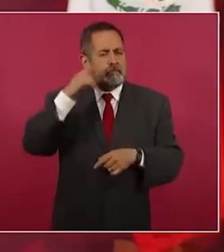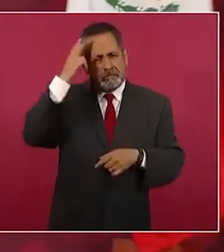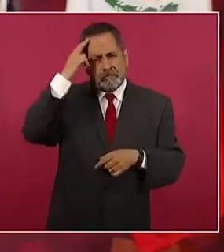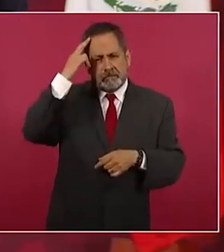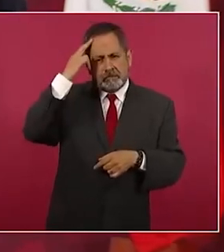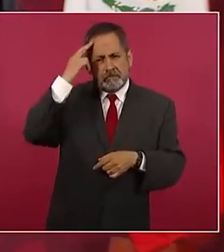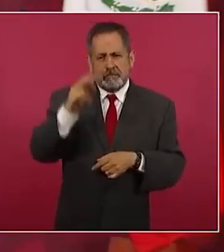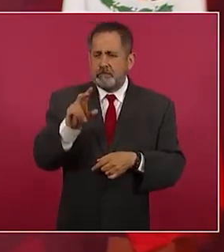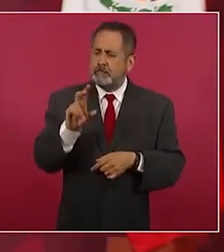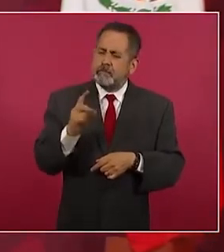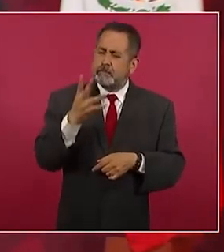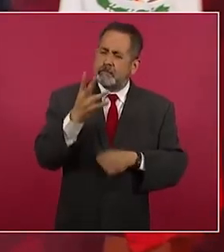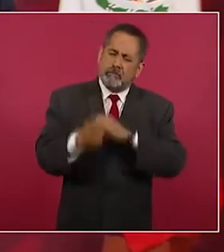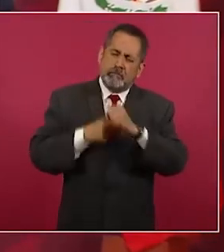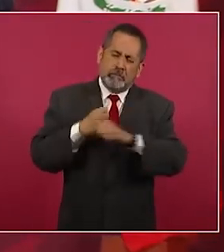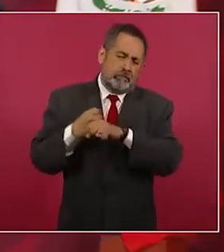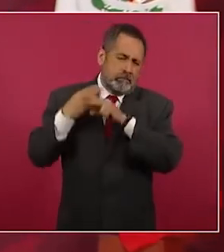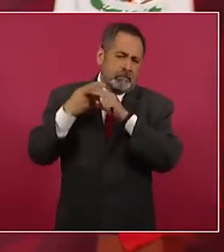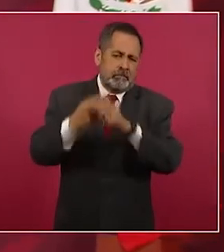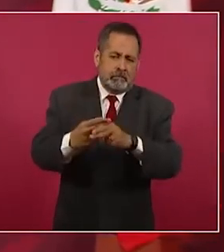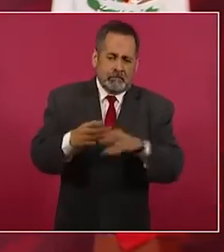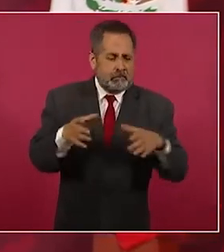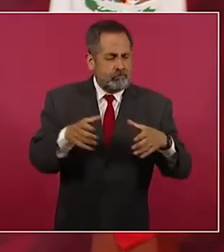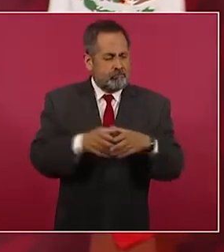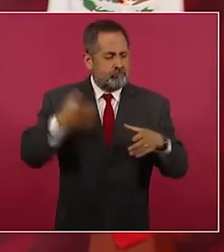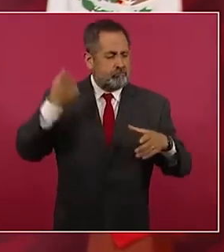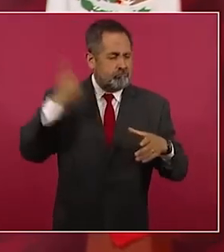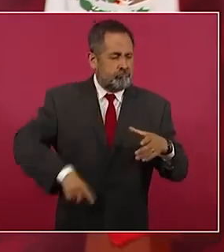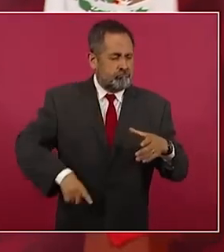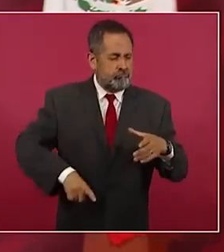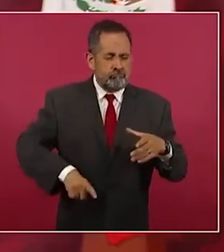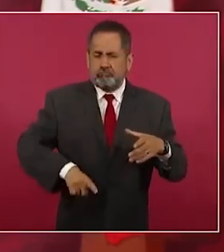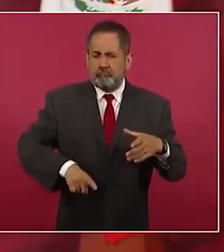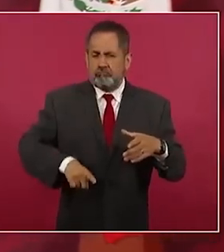años de predominio de una dictadura